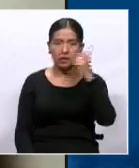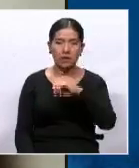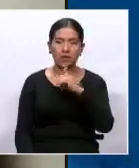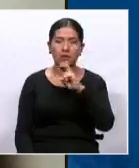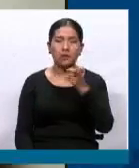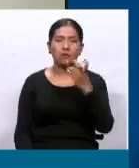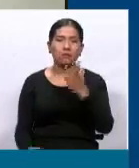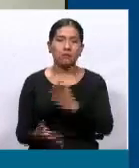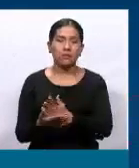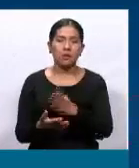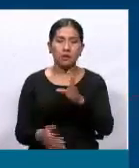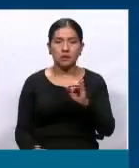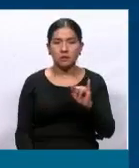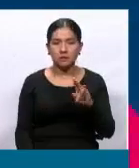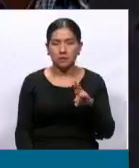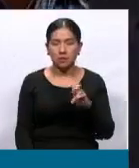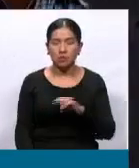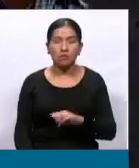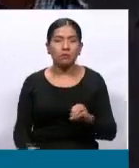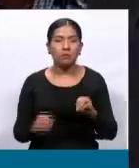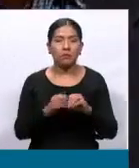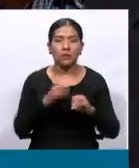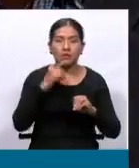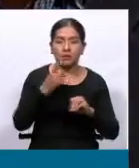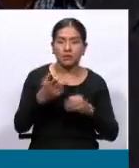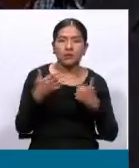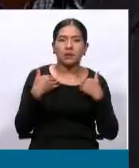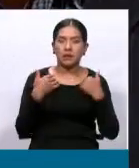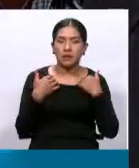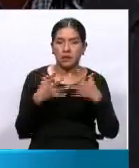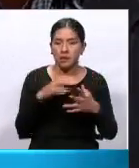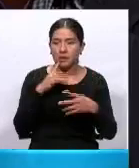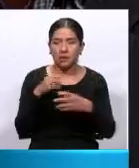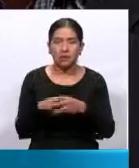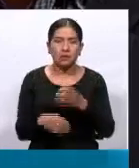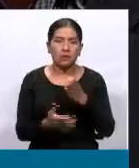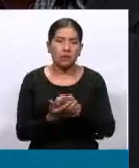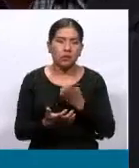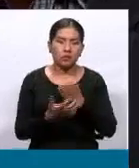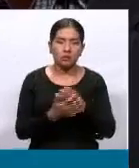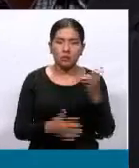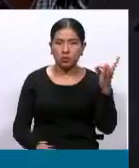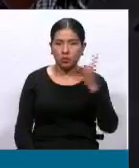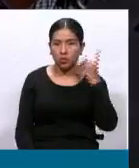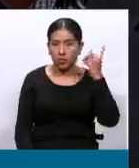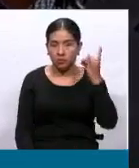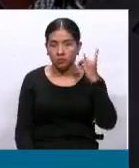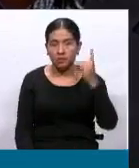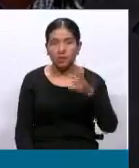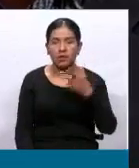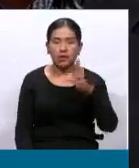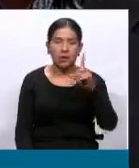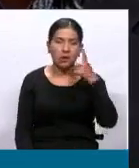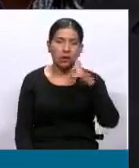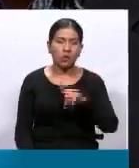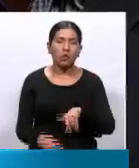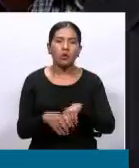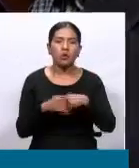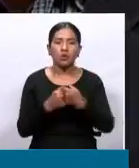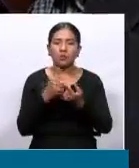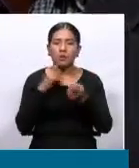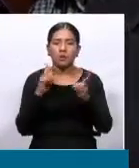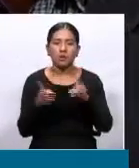Esto además tiene sus multiplicadores al interior de la economía boliviana, con lo cual se está estimando